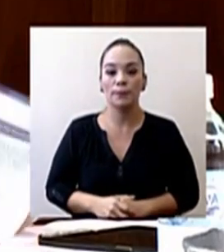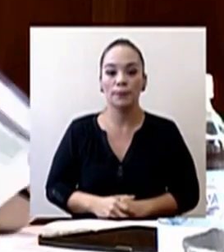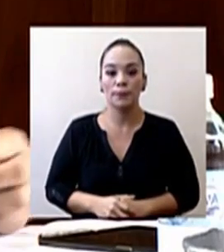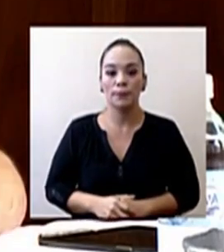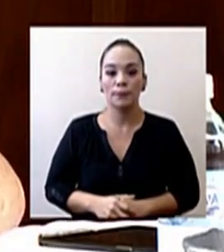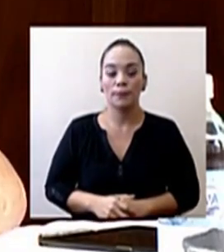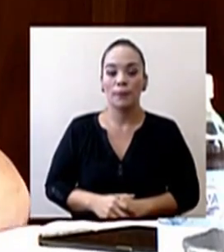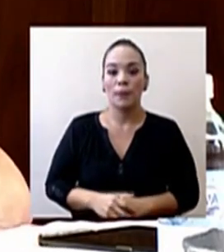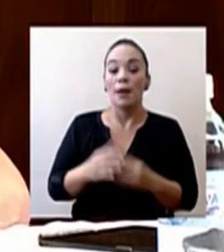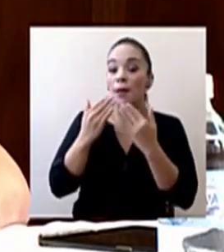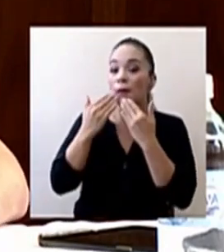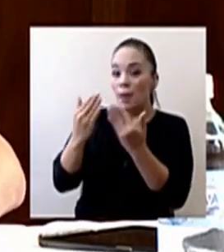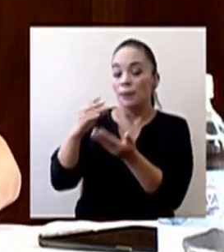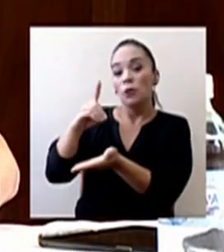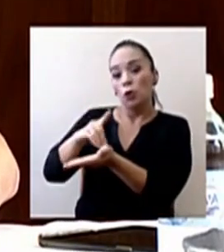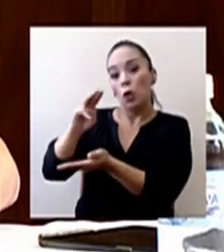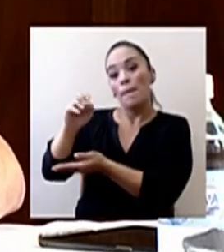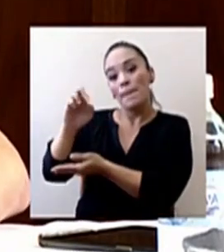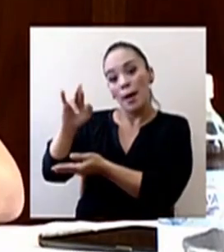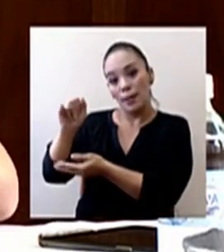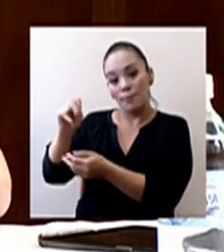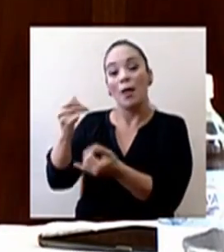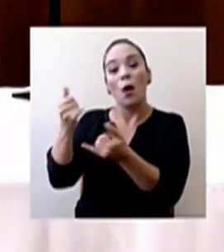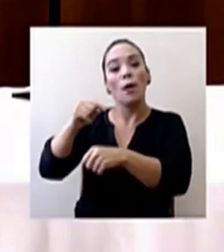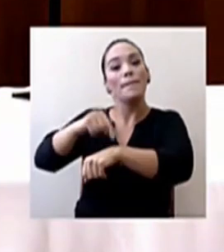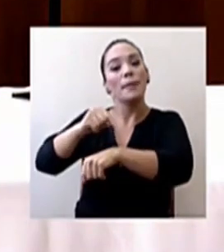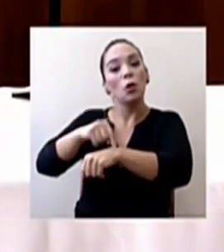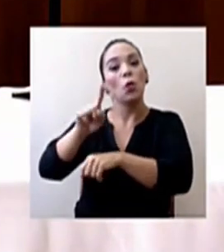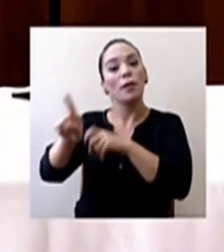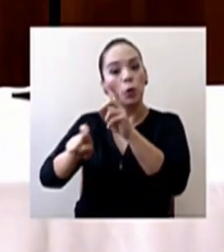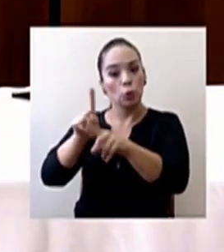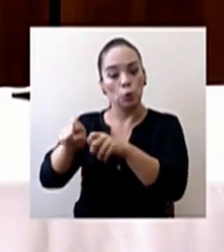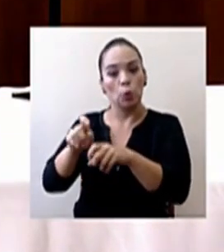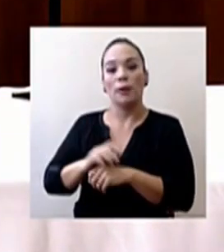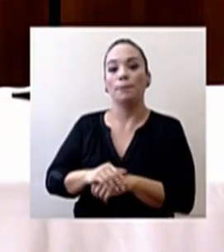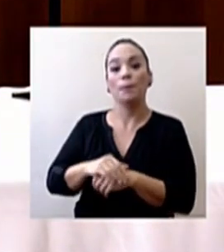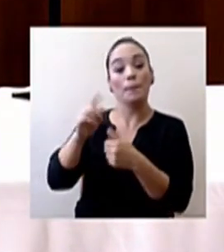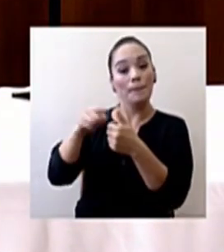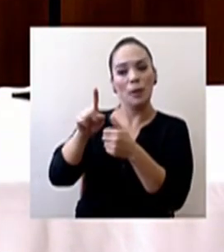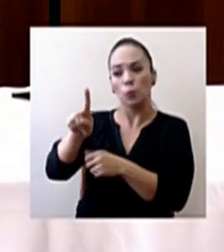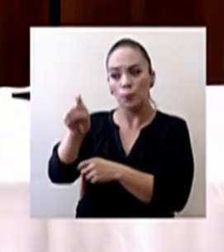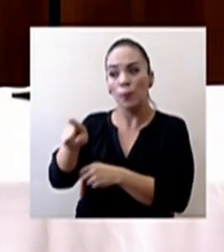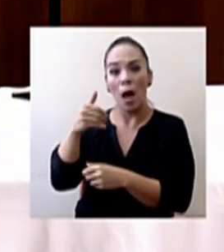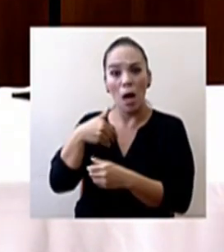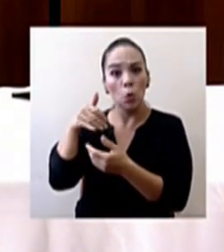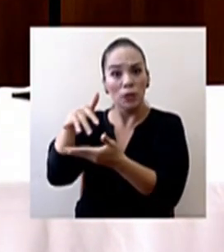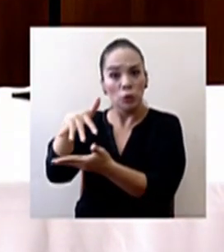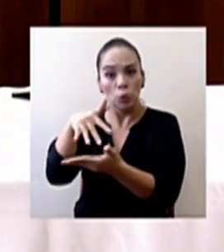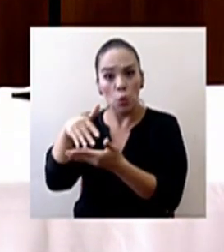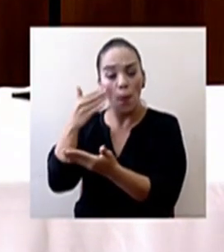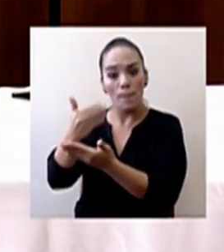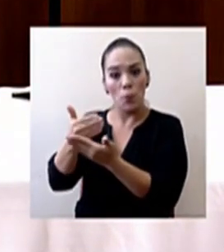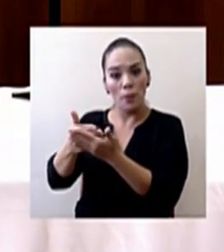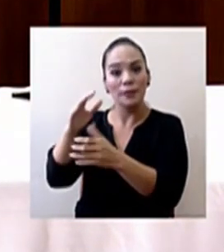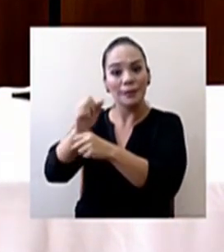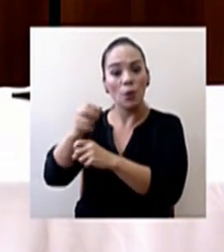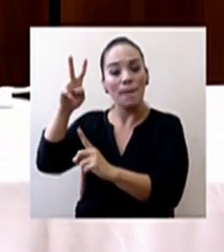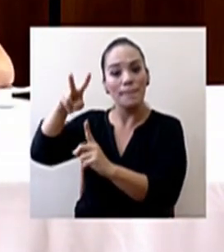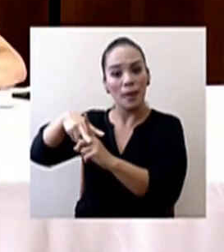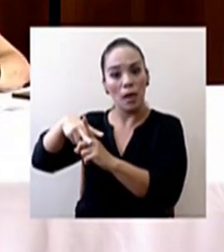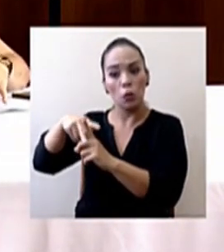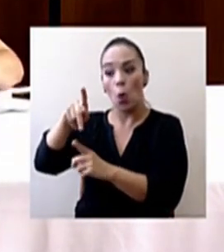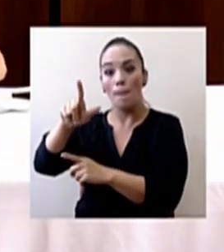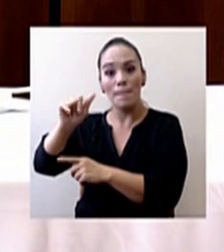Gracias, doctor Marín. Entramos a un periodo de consulta, la primera de ellas. Existe un estudio con resultados de pruebas que hicieron aplicando